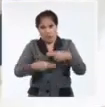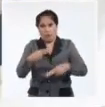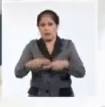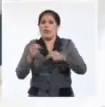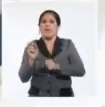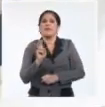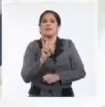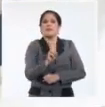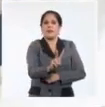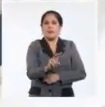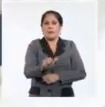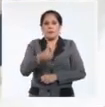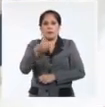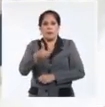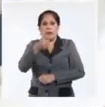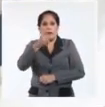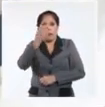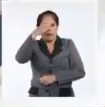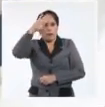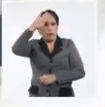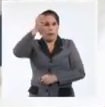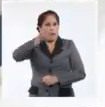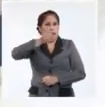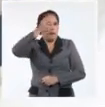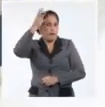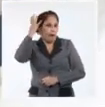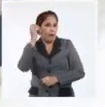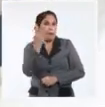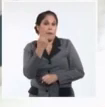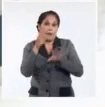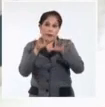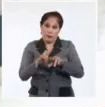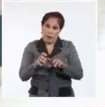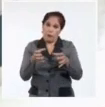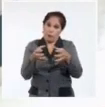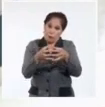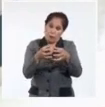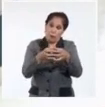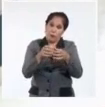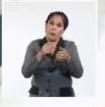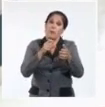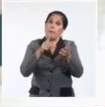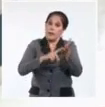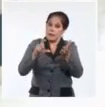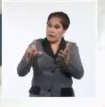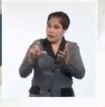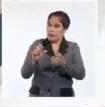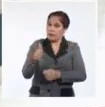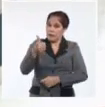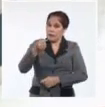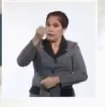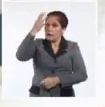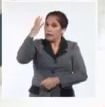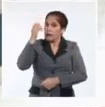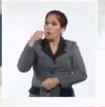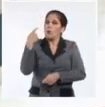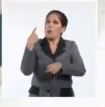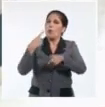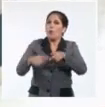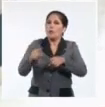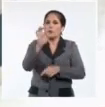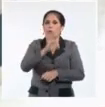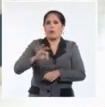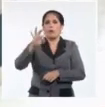con la visita del Presidente de la República y primer, segundo, el Secretario del Partido y el Presidente de la República, Miguel Díaz Canel y el Secretario de